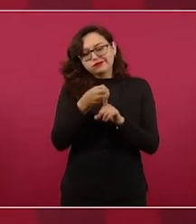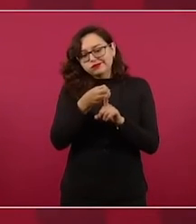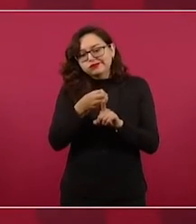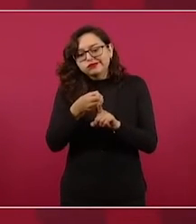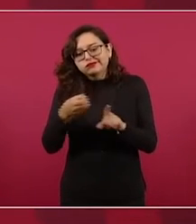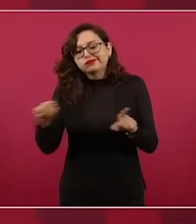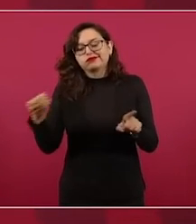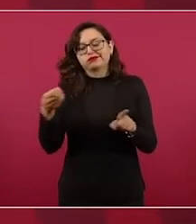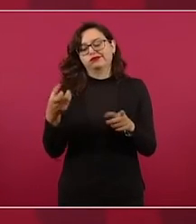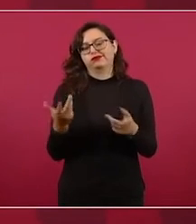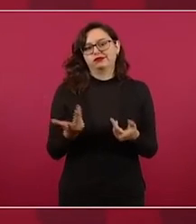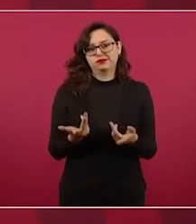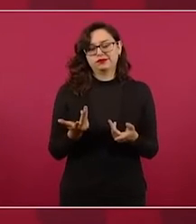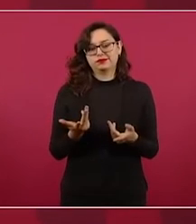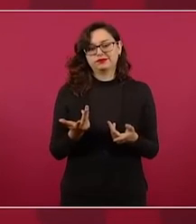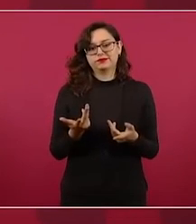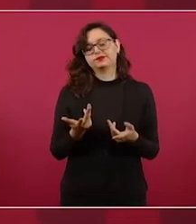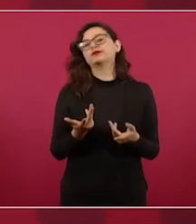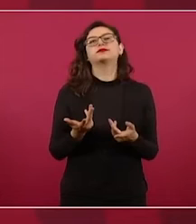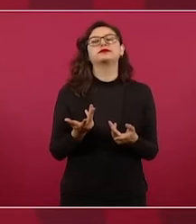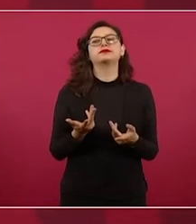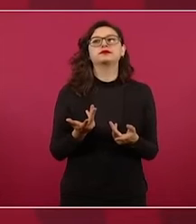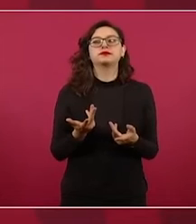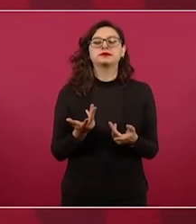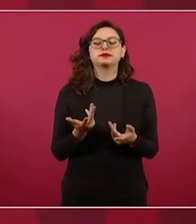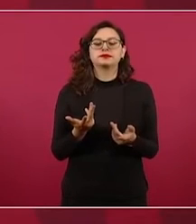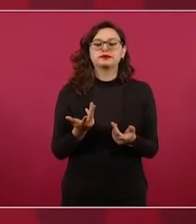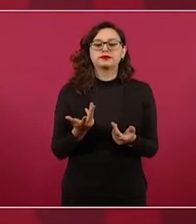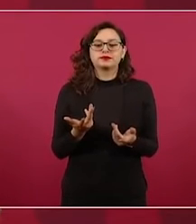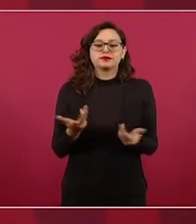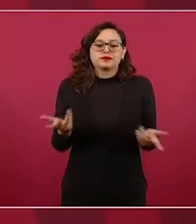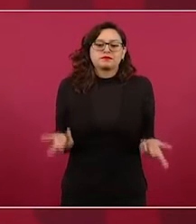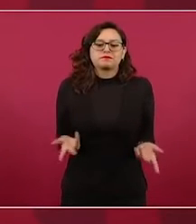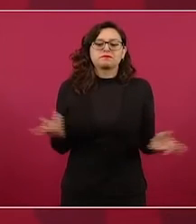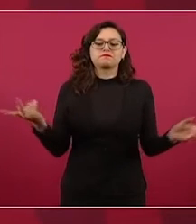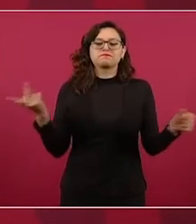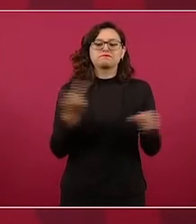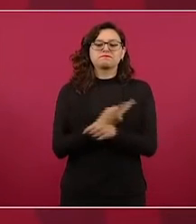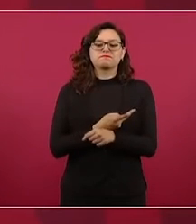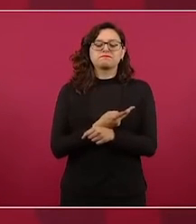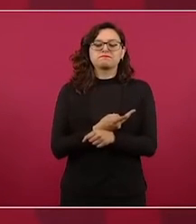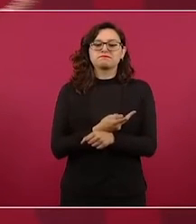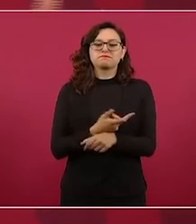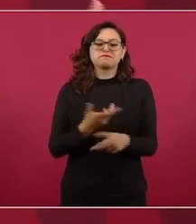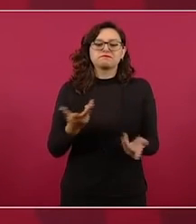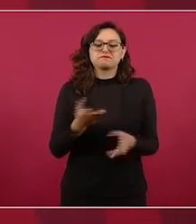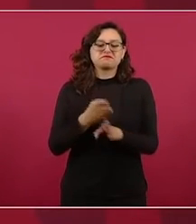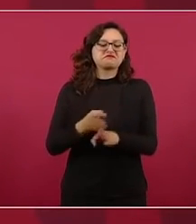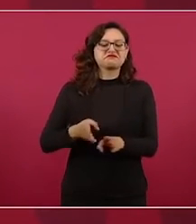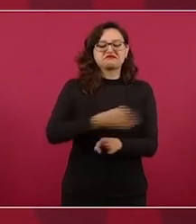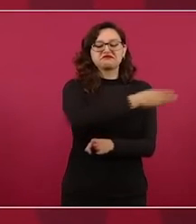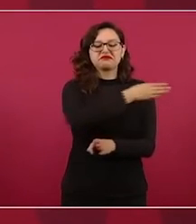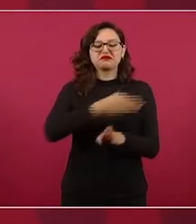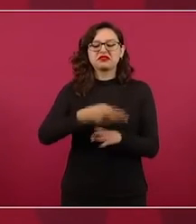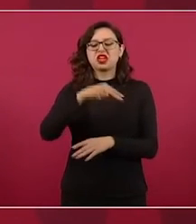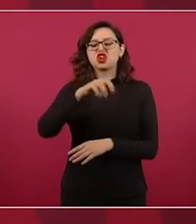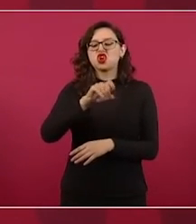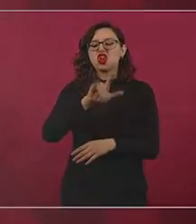Esto se olvidó durante el periodo neoliberal.